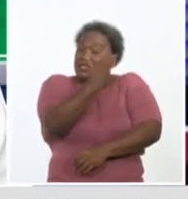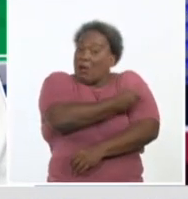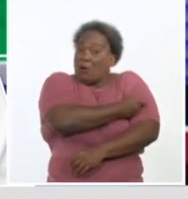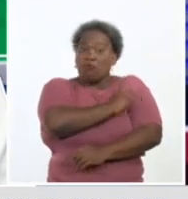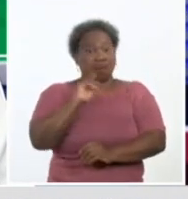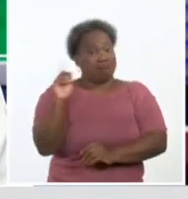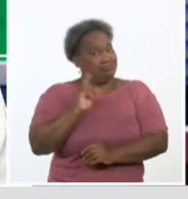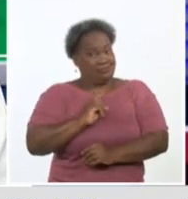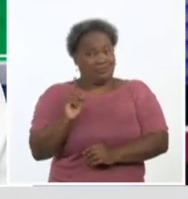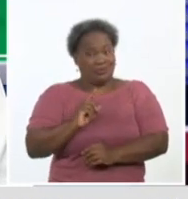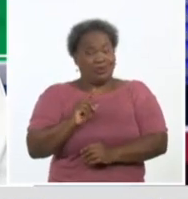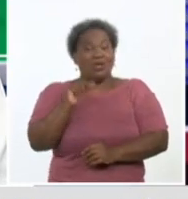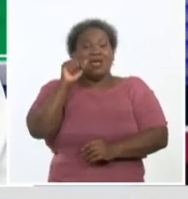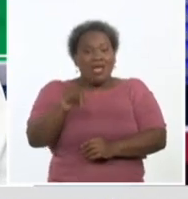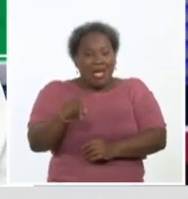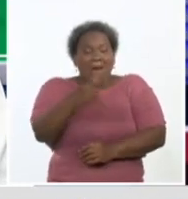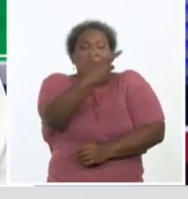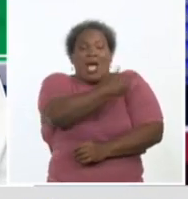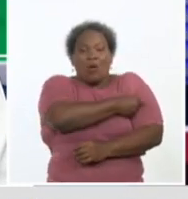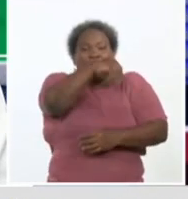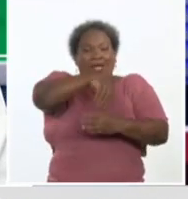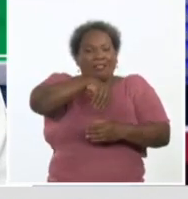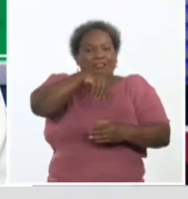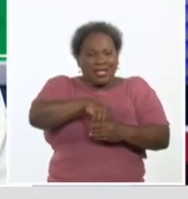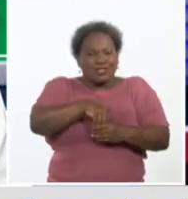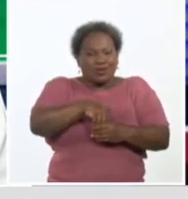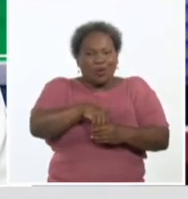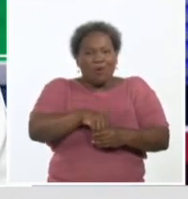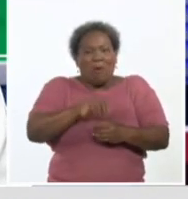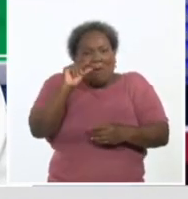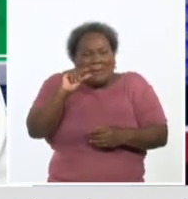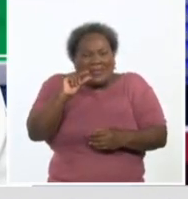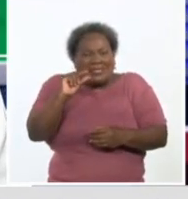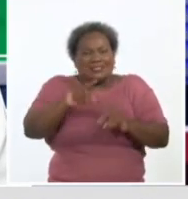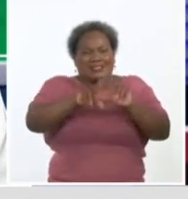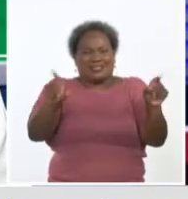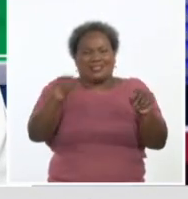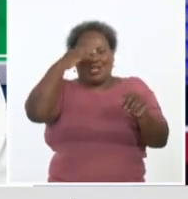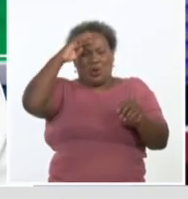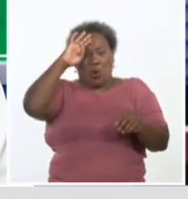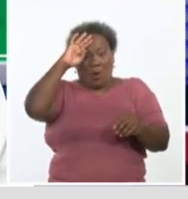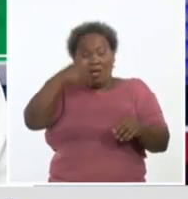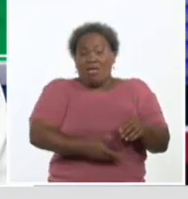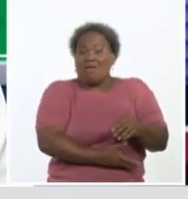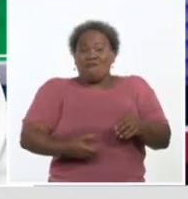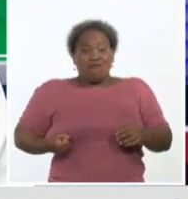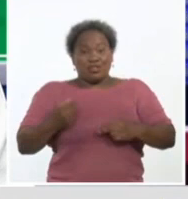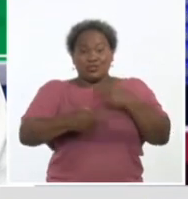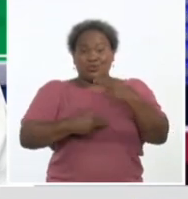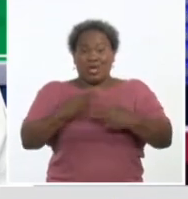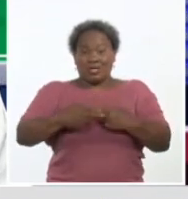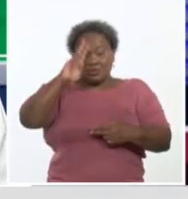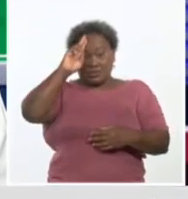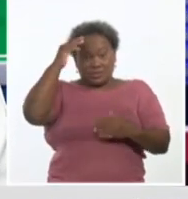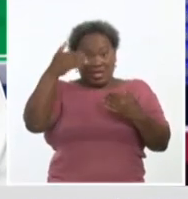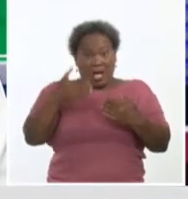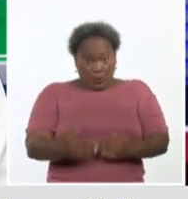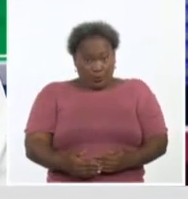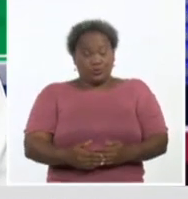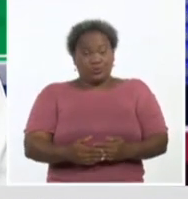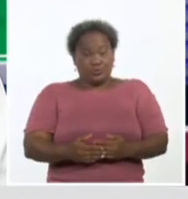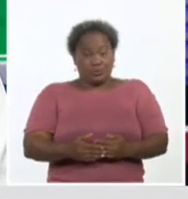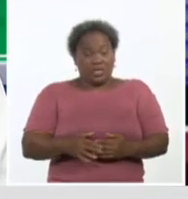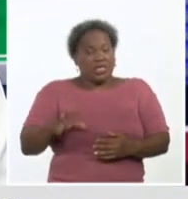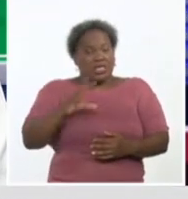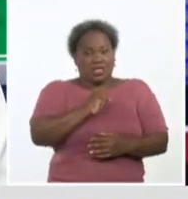realmente abarca y es un reflejo del esfuerzo que hace nuestro sistema de salud, perdón, y además todo nuestro